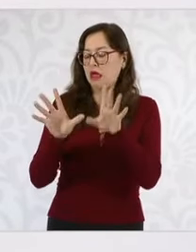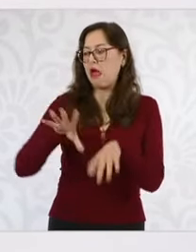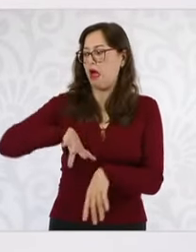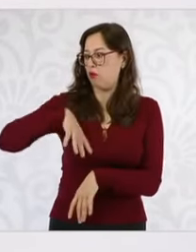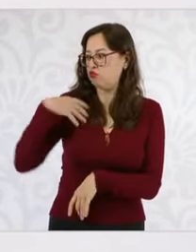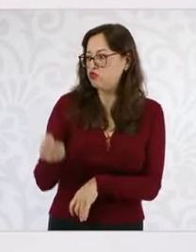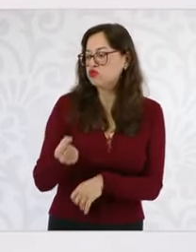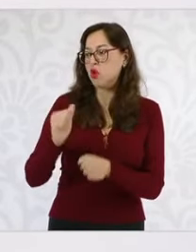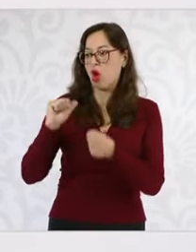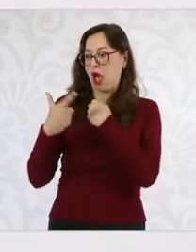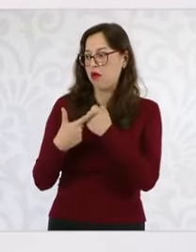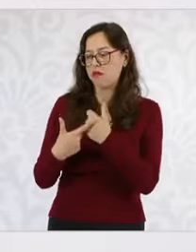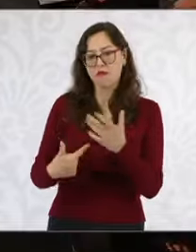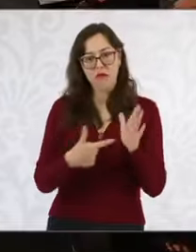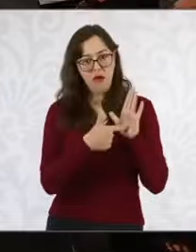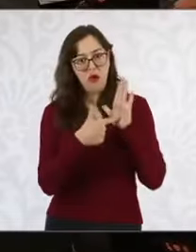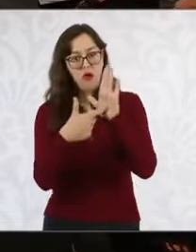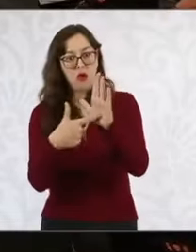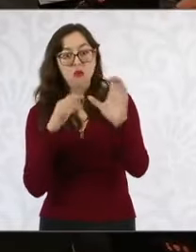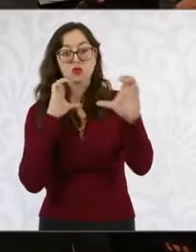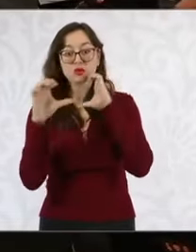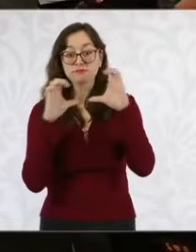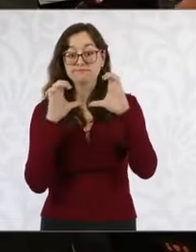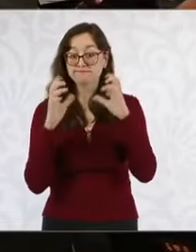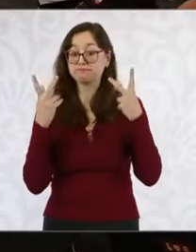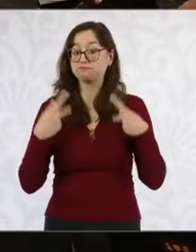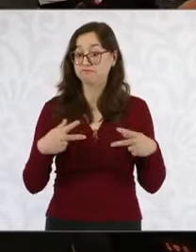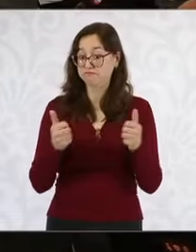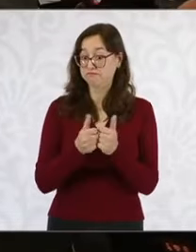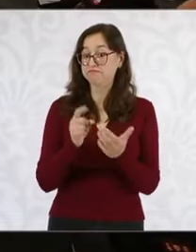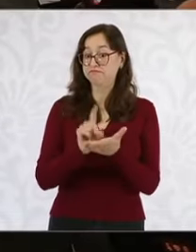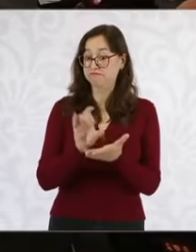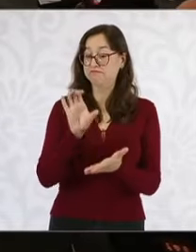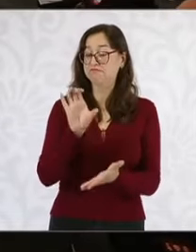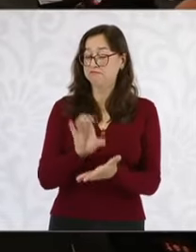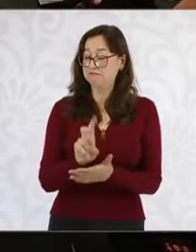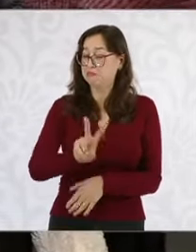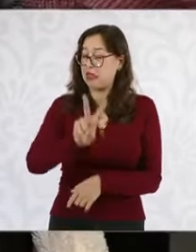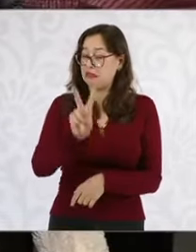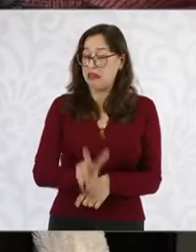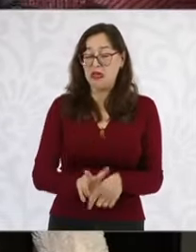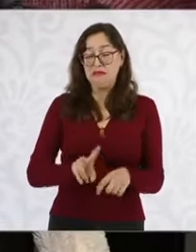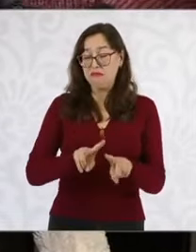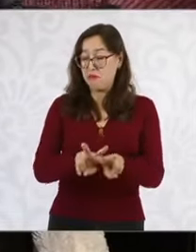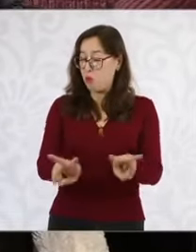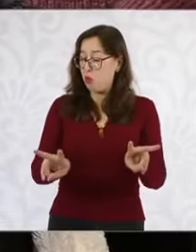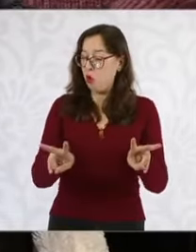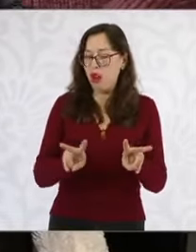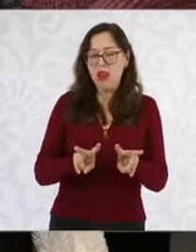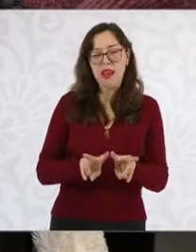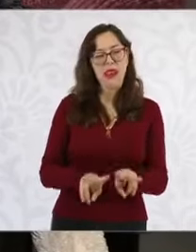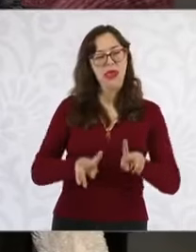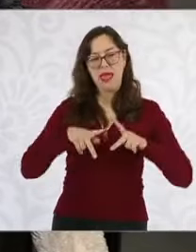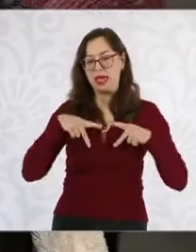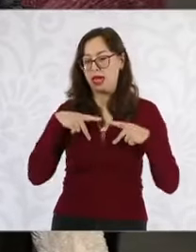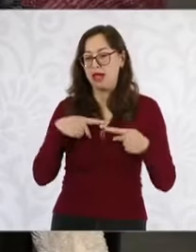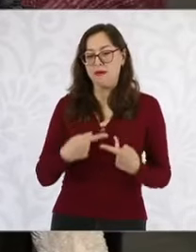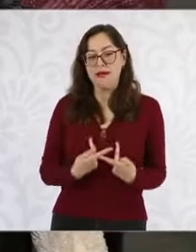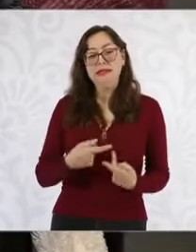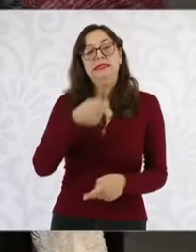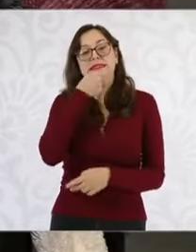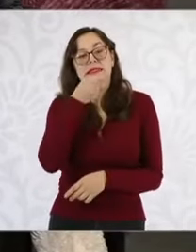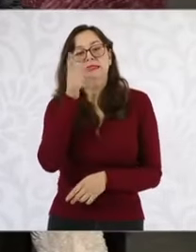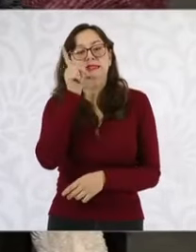que nos regalen un like, dejen sus comentarios Y pues vamos a ver que es lo que está sucediendo en plena